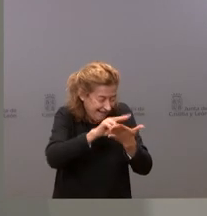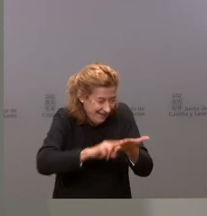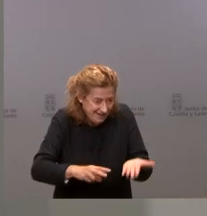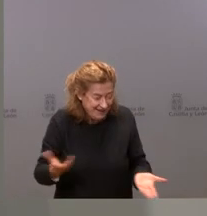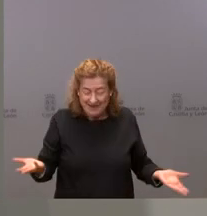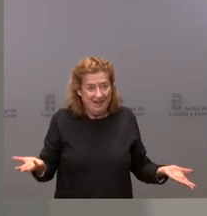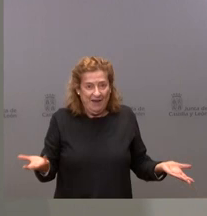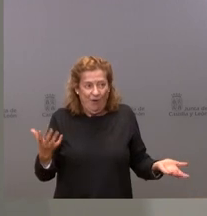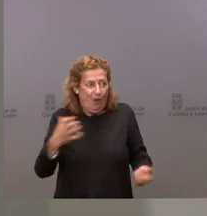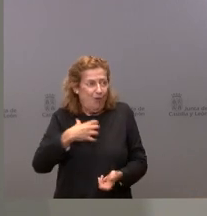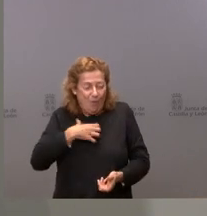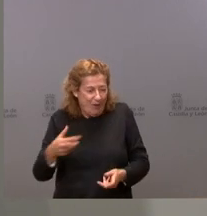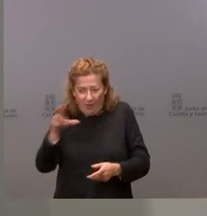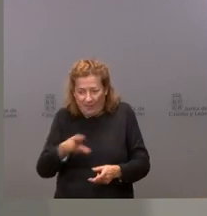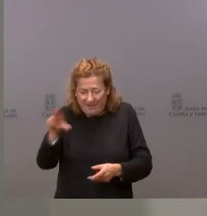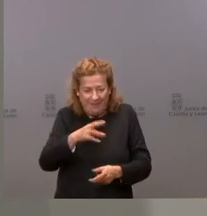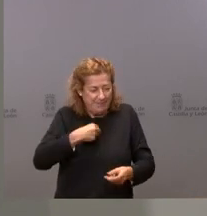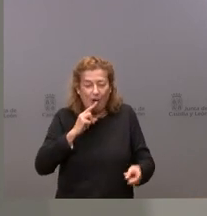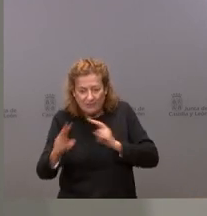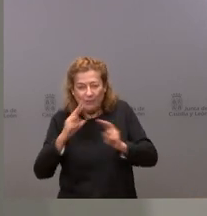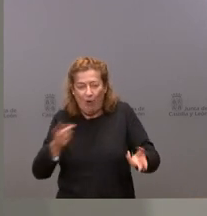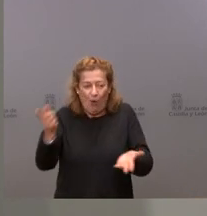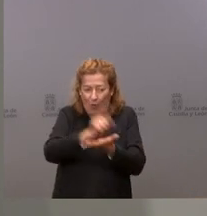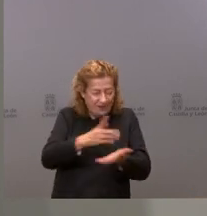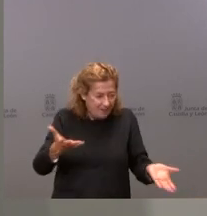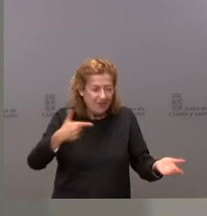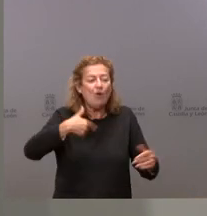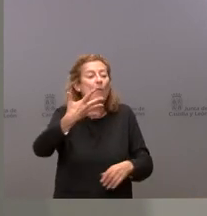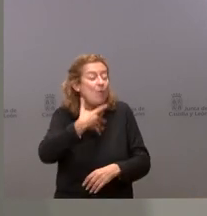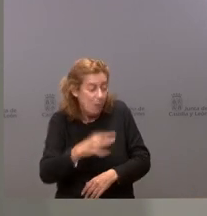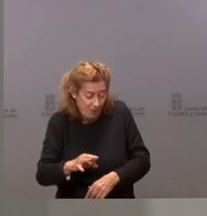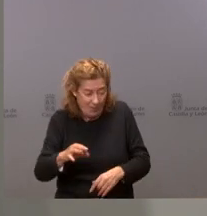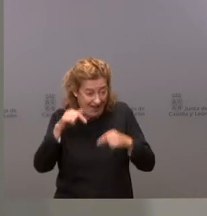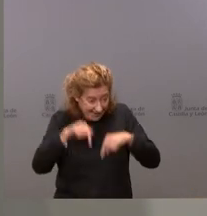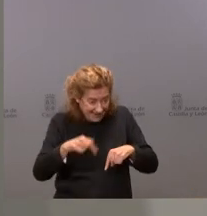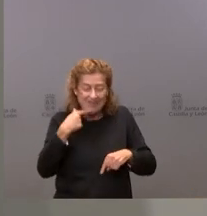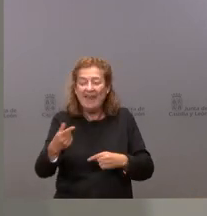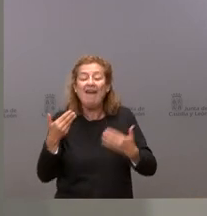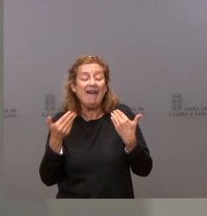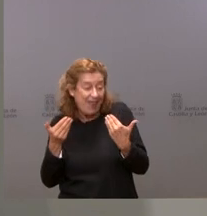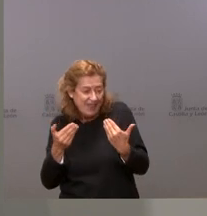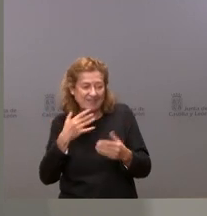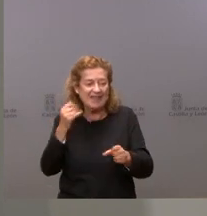volver a contestar la misma respuesta que le da otra vez. Yo le puedo desde aquí agradecer el trabajo de los